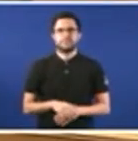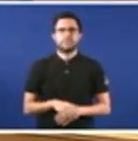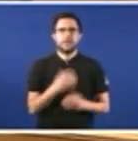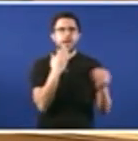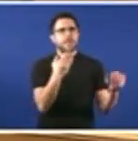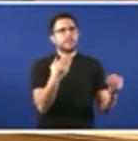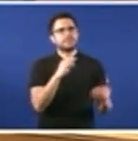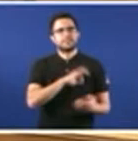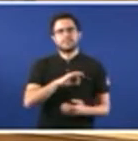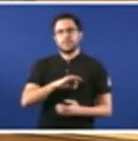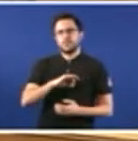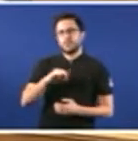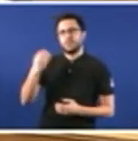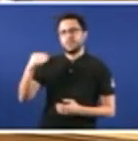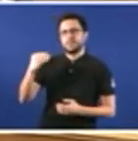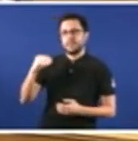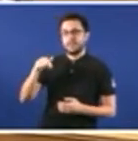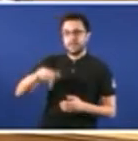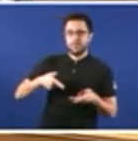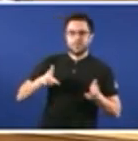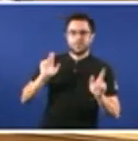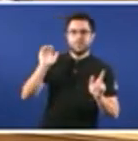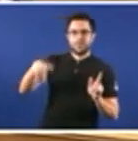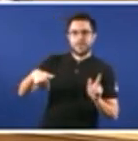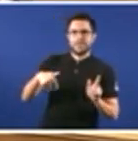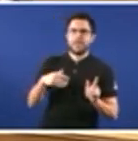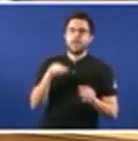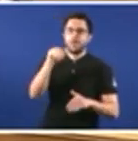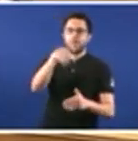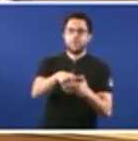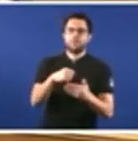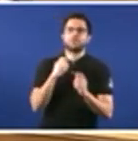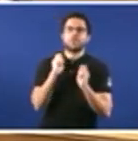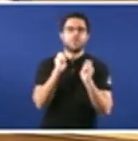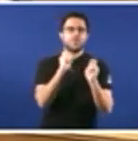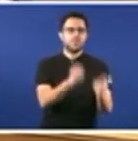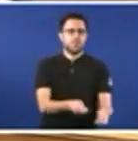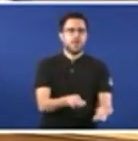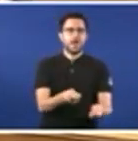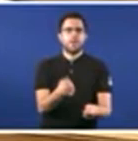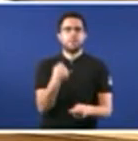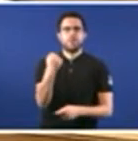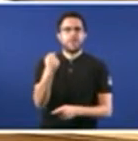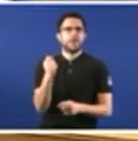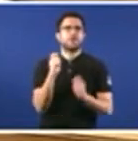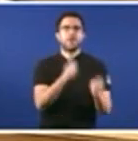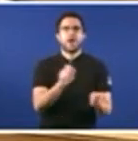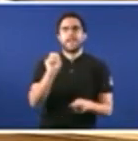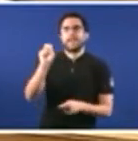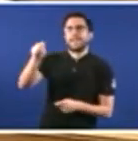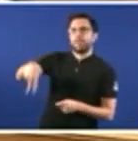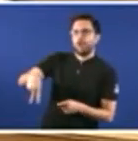Presidente, nunha democracia os votos dan o poder, non dan razóns nin argumentos.